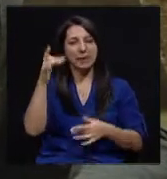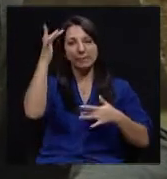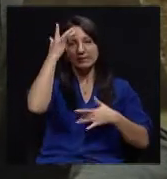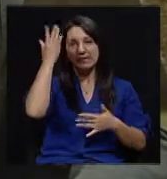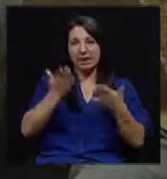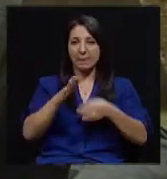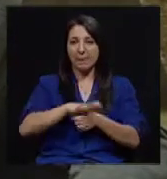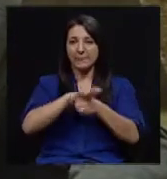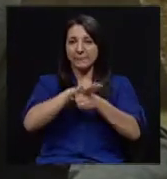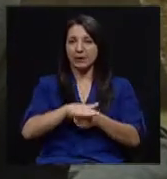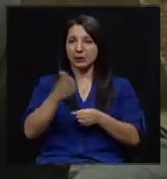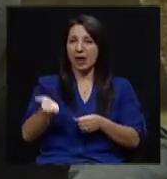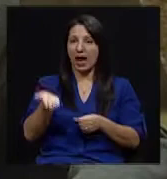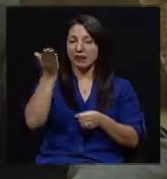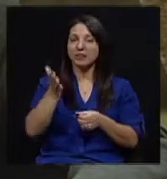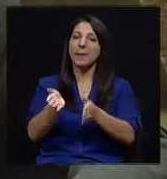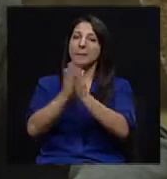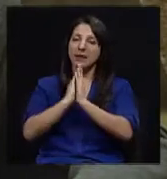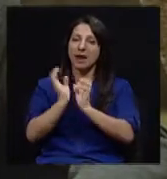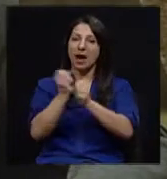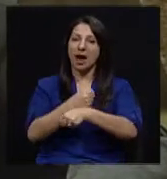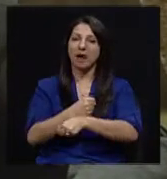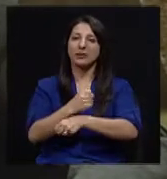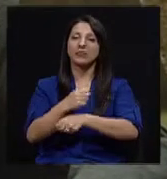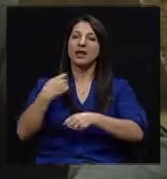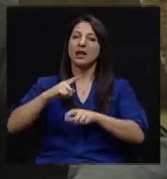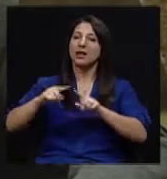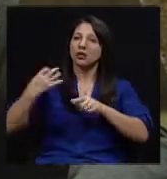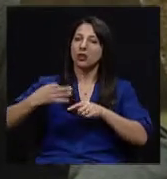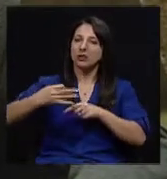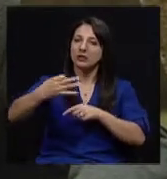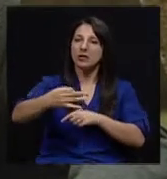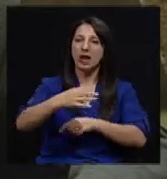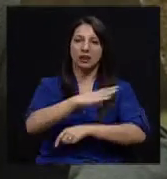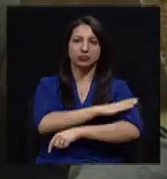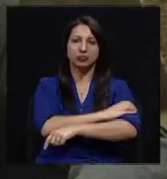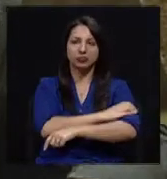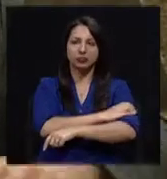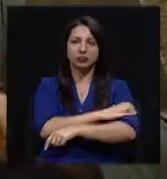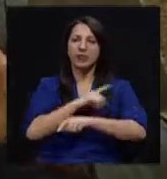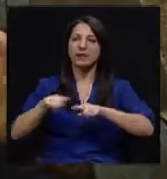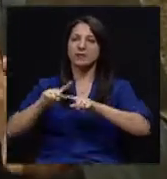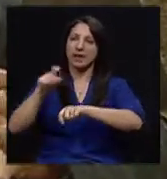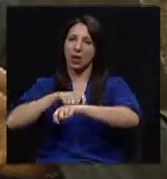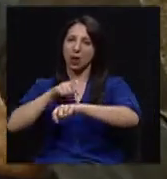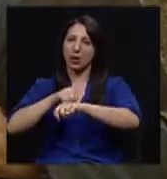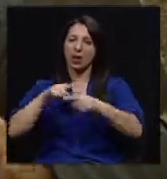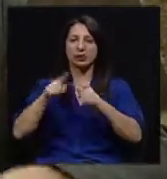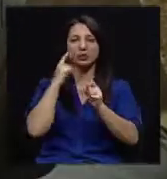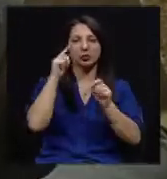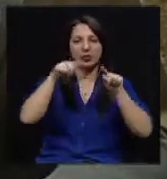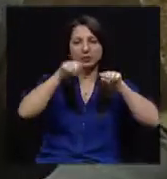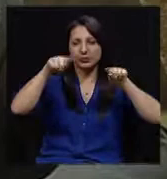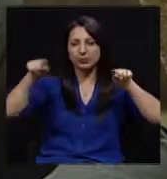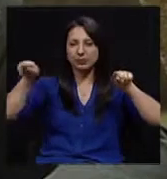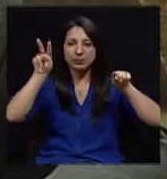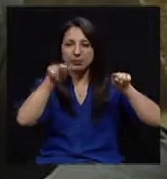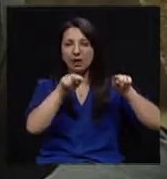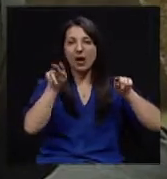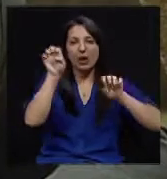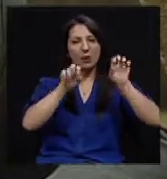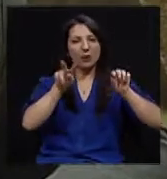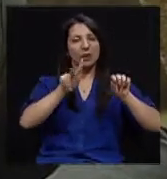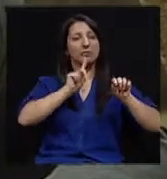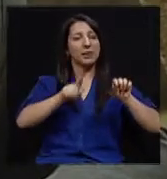ser hipertenso, le pide que se mide a diferentes días, a diferentes horas la presión arterial, entonces uno hace un promedio y evalúa si